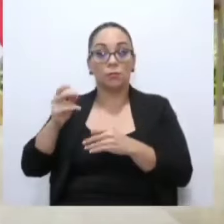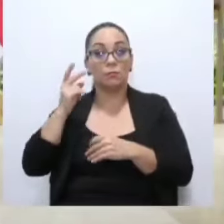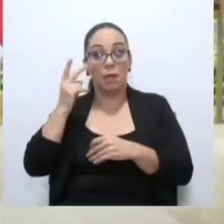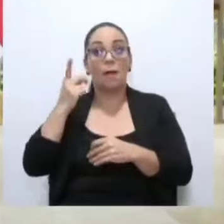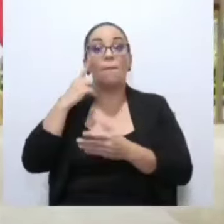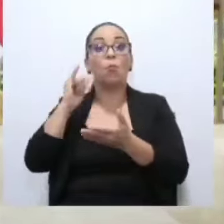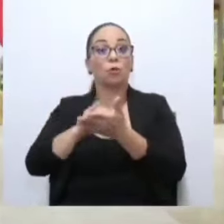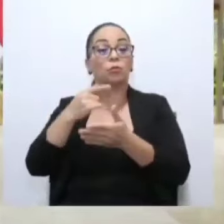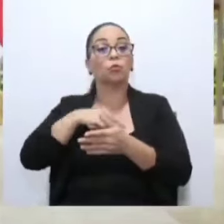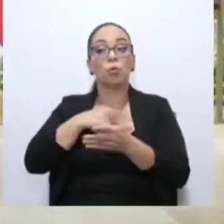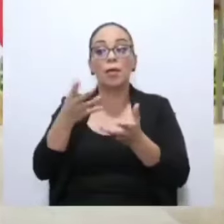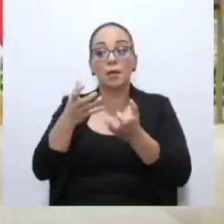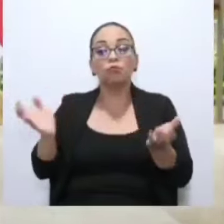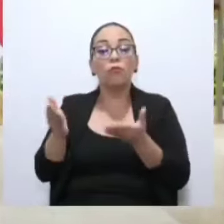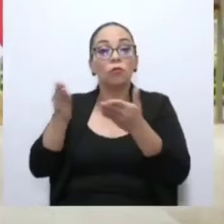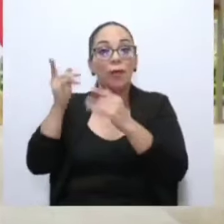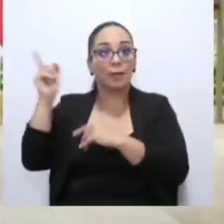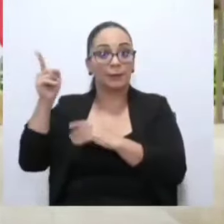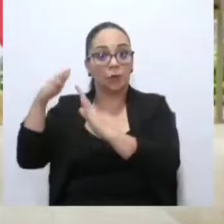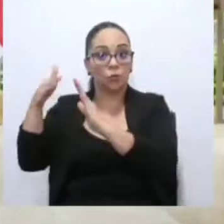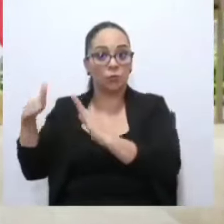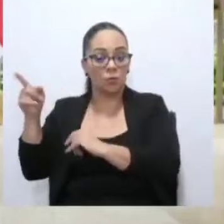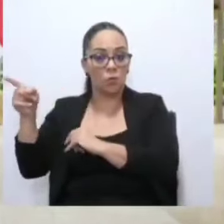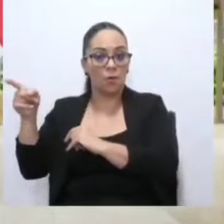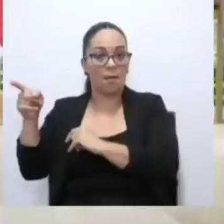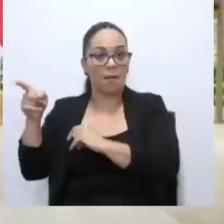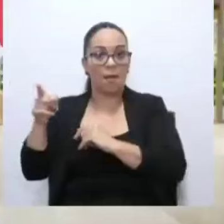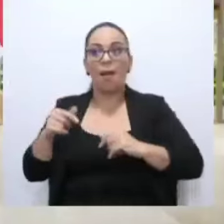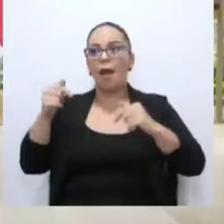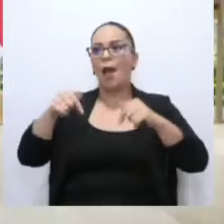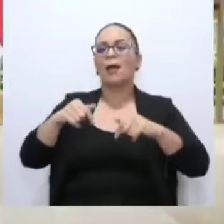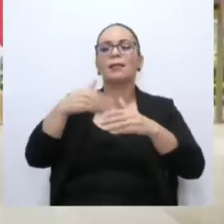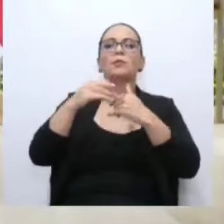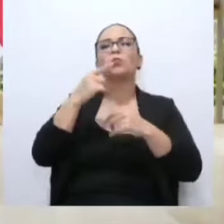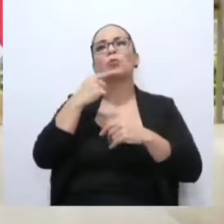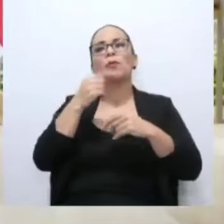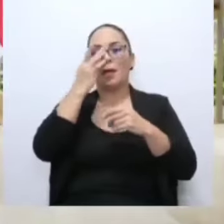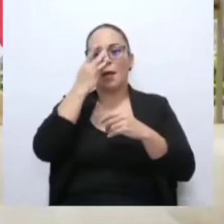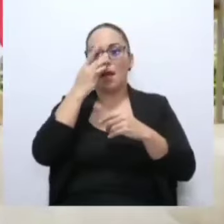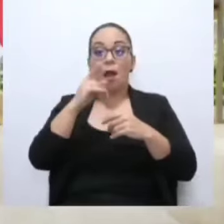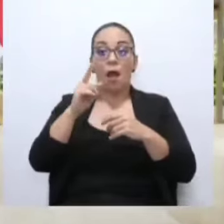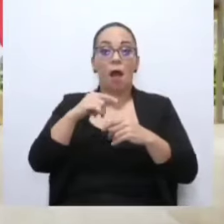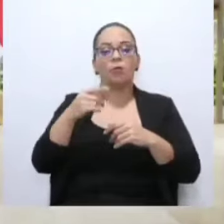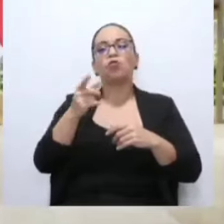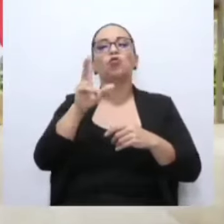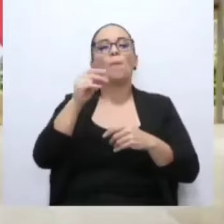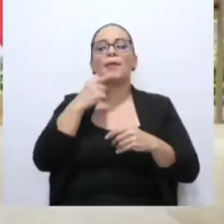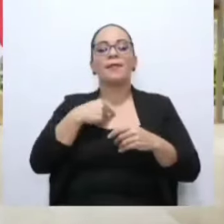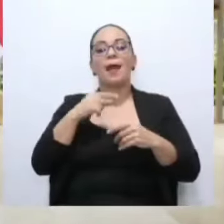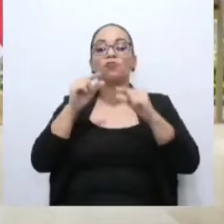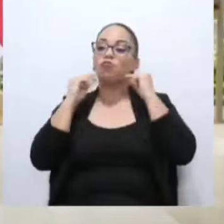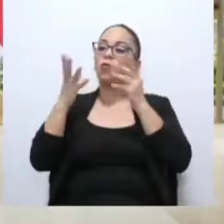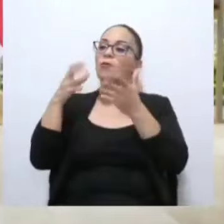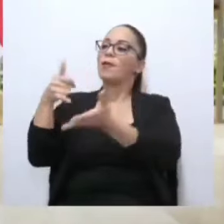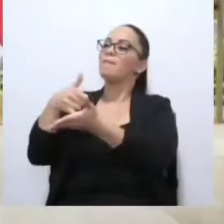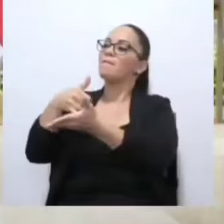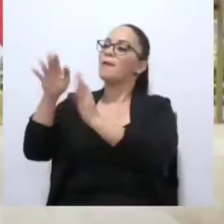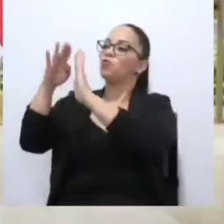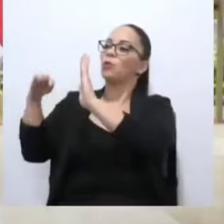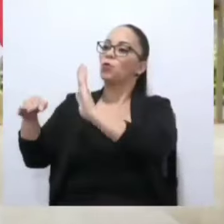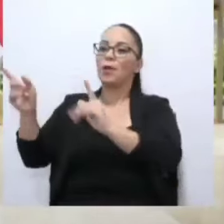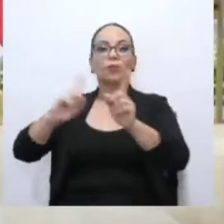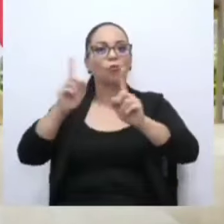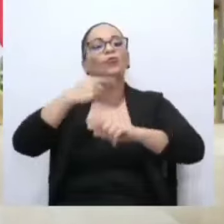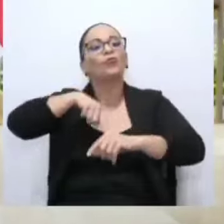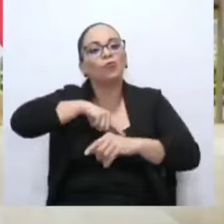fortaleciendo. Aquí que no me venga a decir, es que quiere debilitar, no. queremos fortalecer,